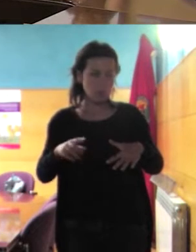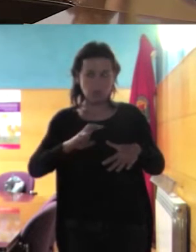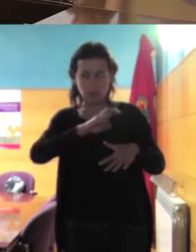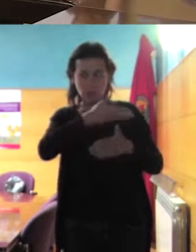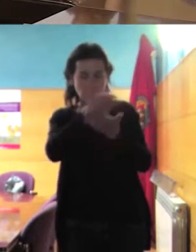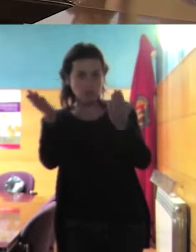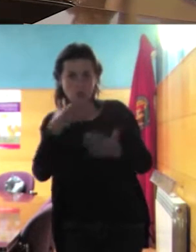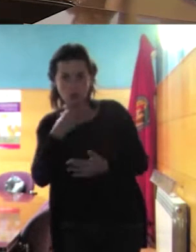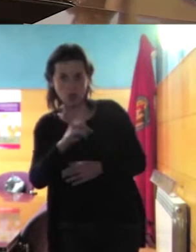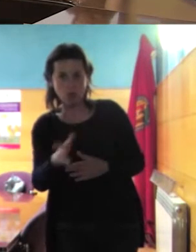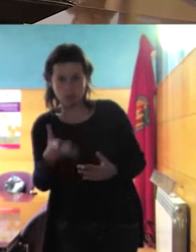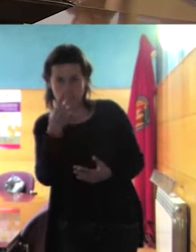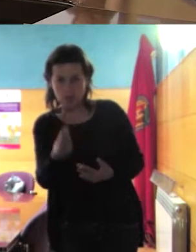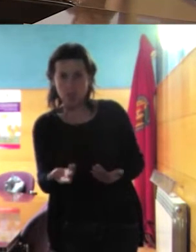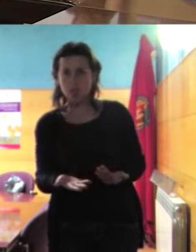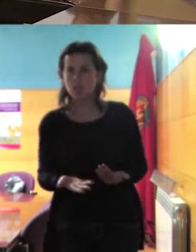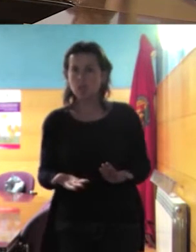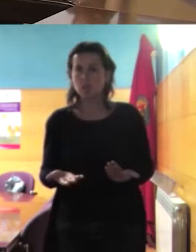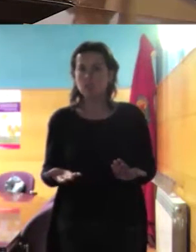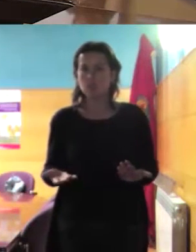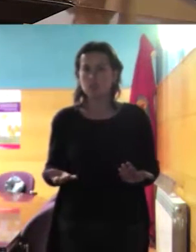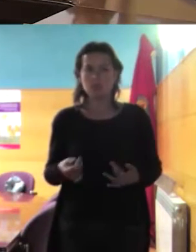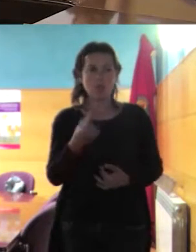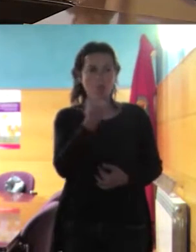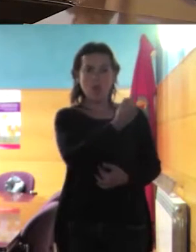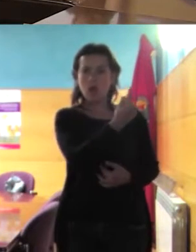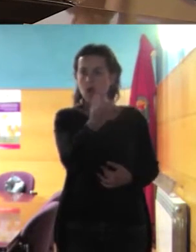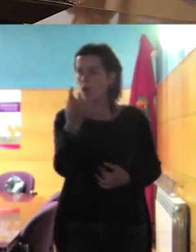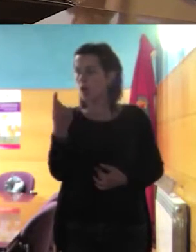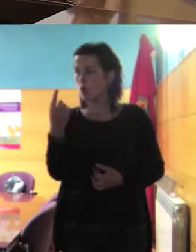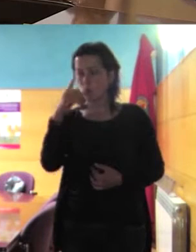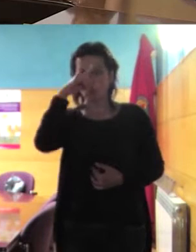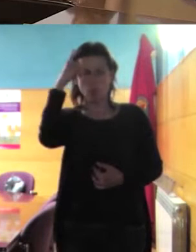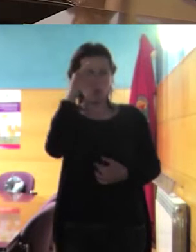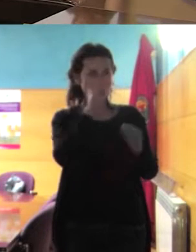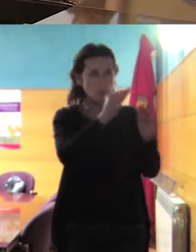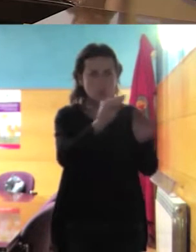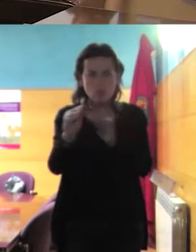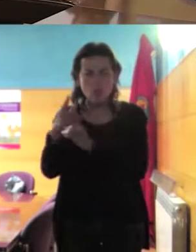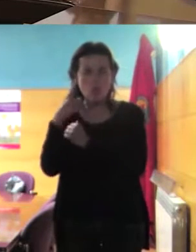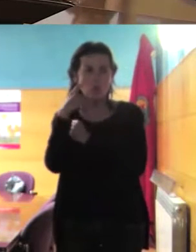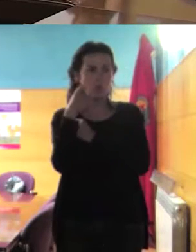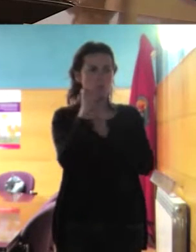¿me entienden? entonces cada uno su cultura su costumbre su